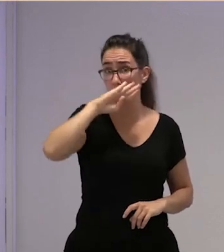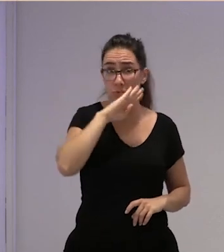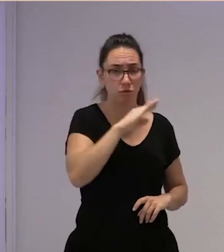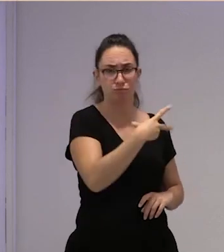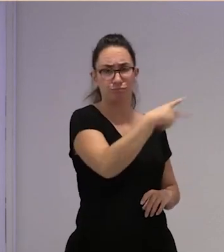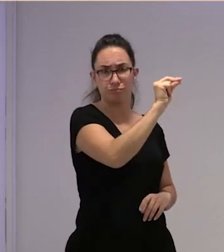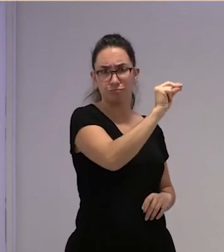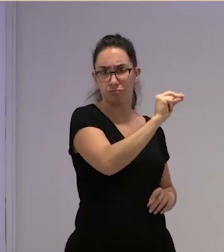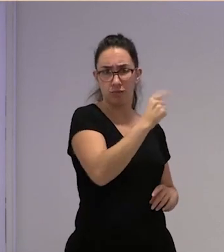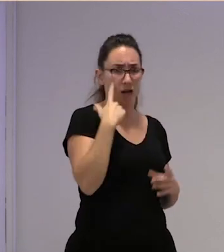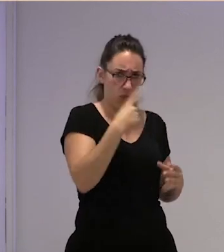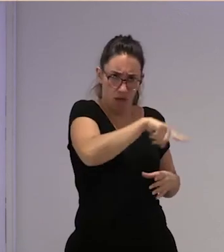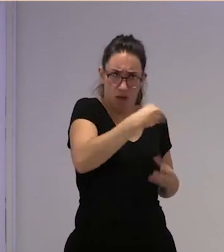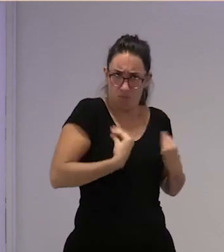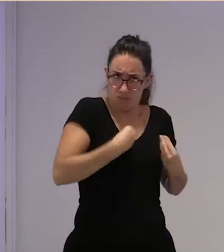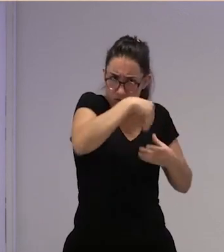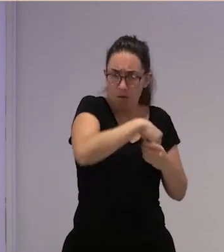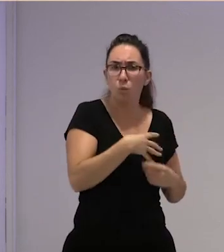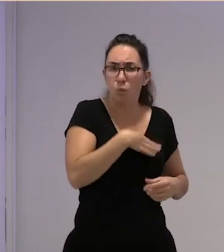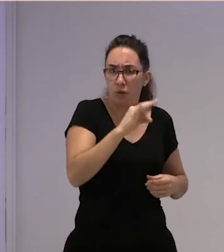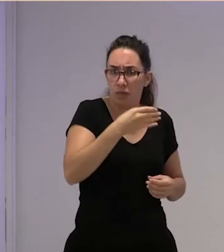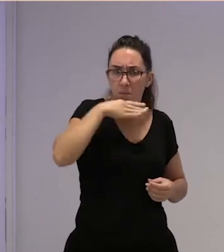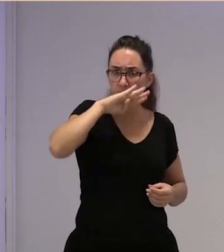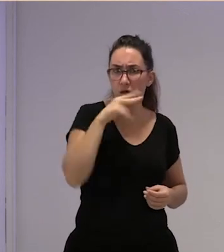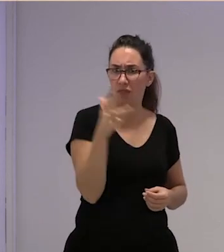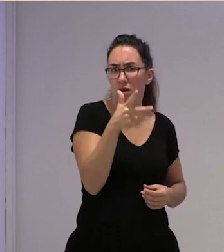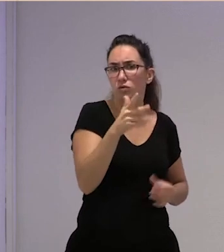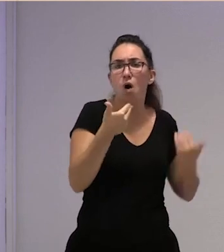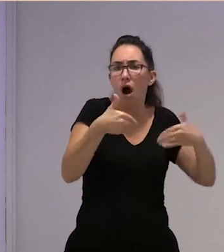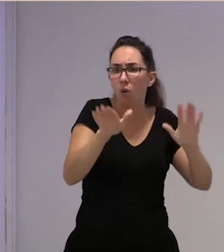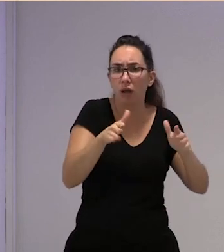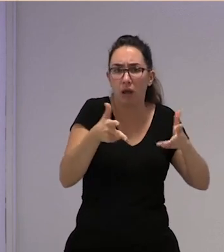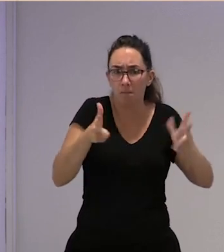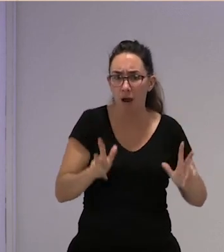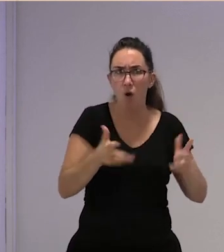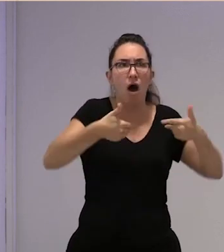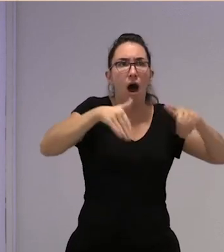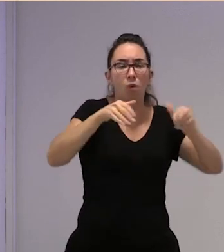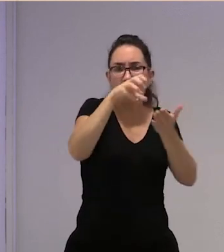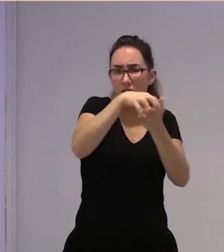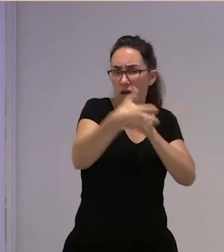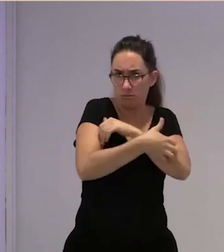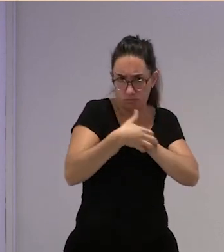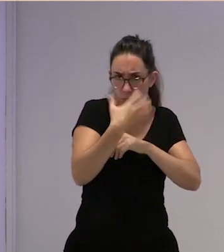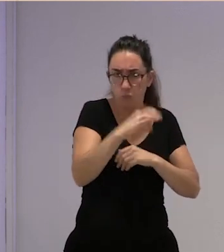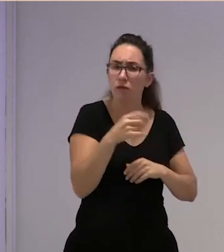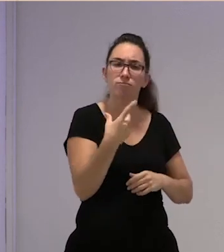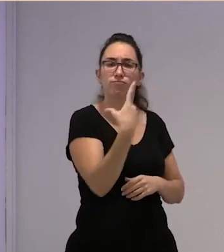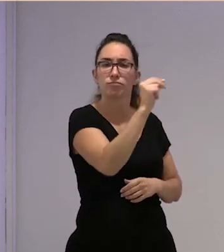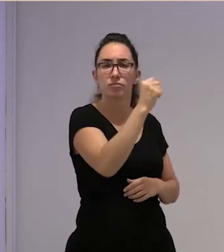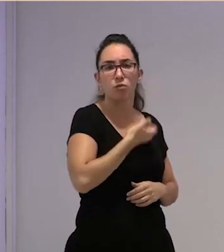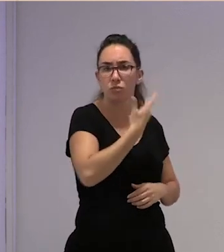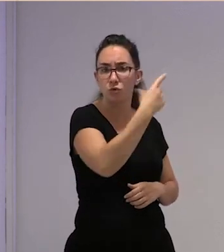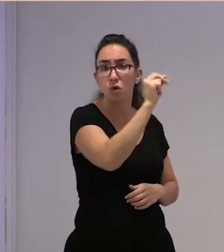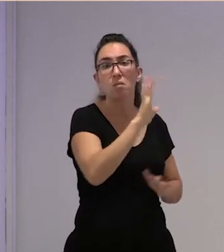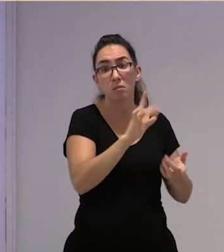y tienen derecho a empadronarse aunque sean una chabola o en un banco del pueblo y se lo están negando y ahora hay mafias que a lo